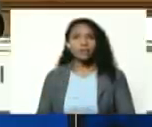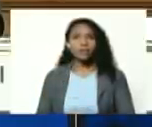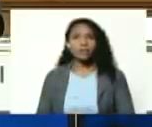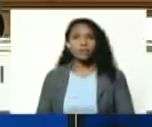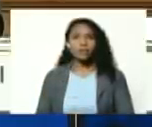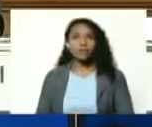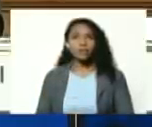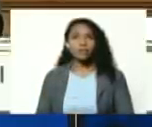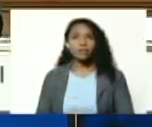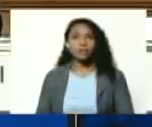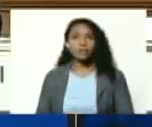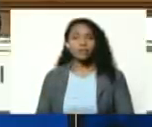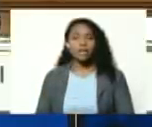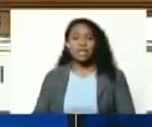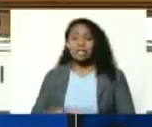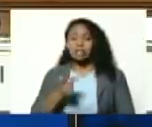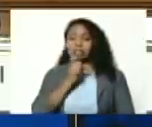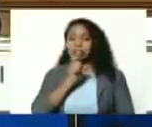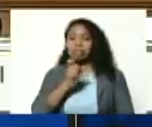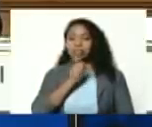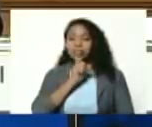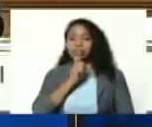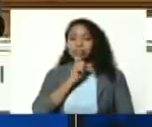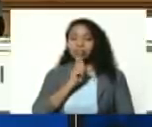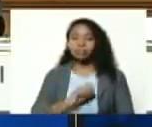las dificultades